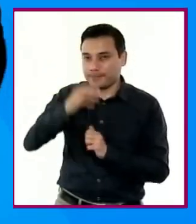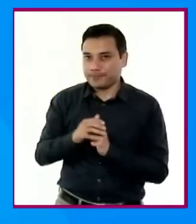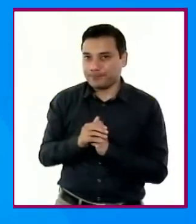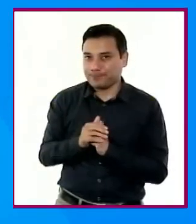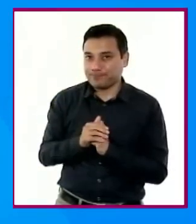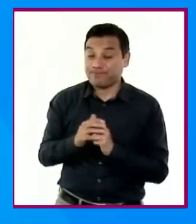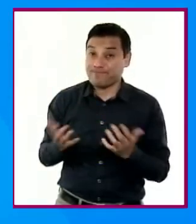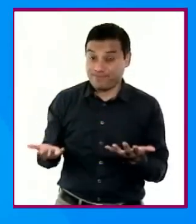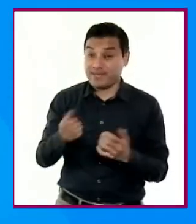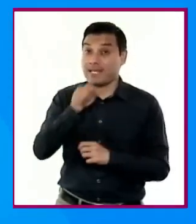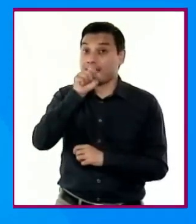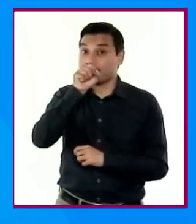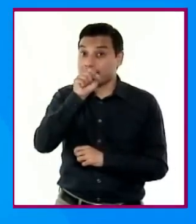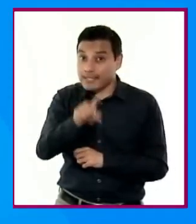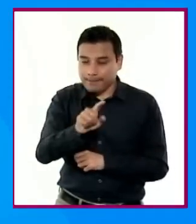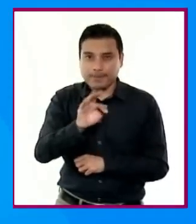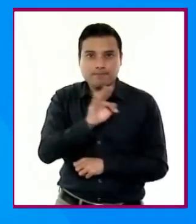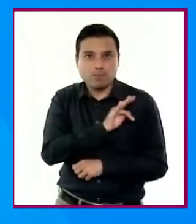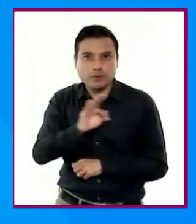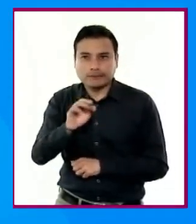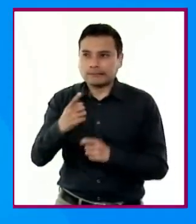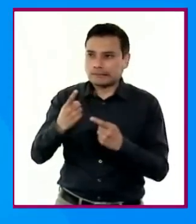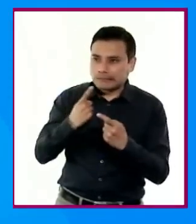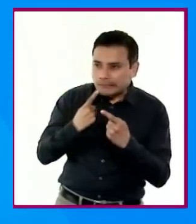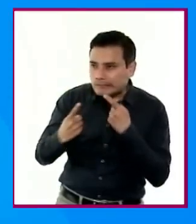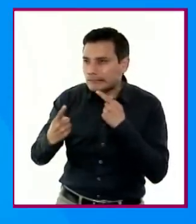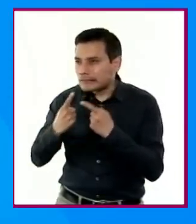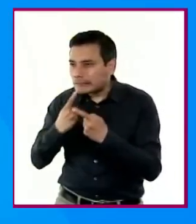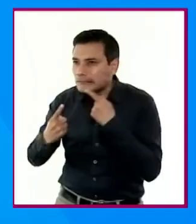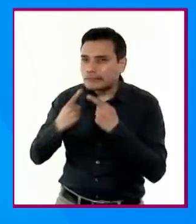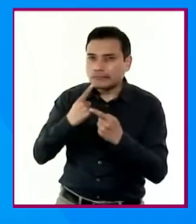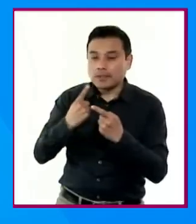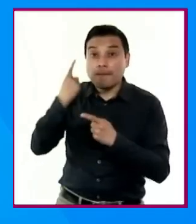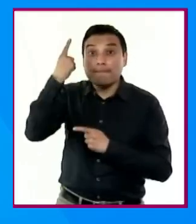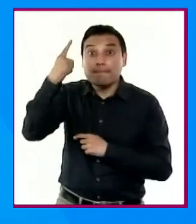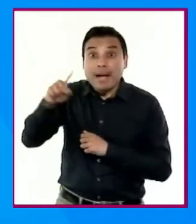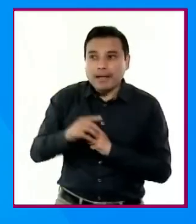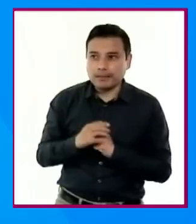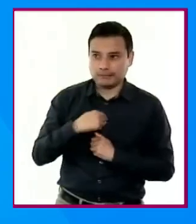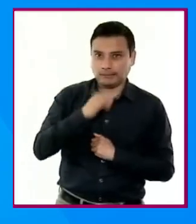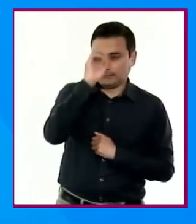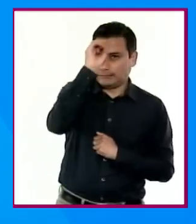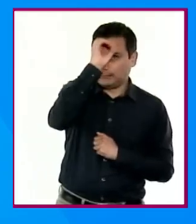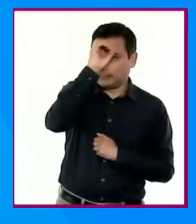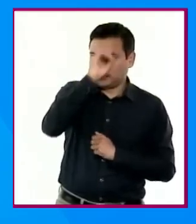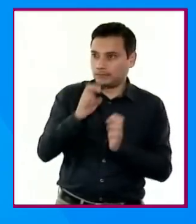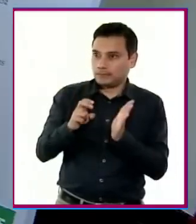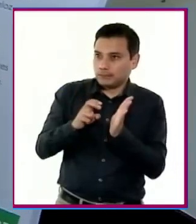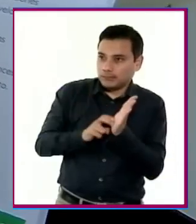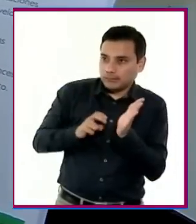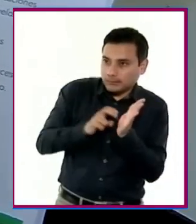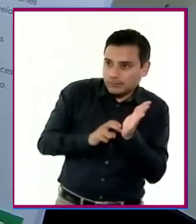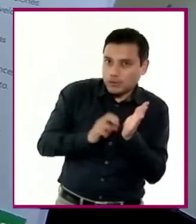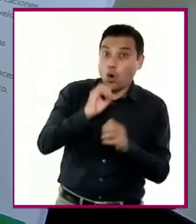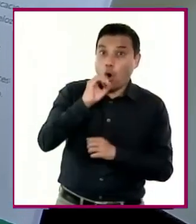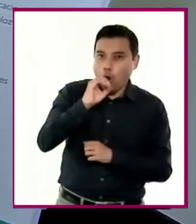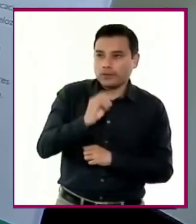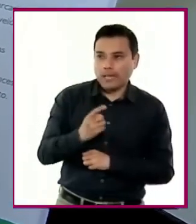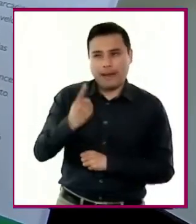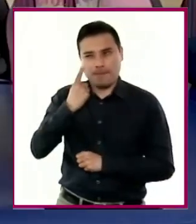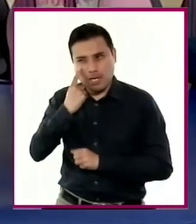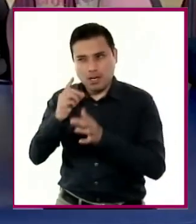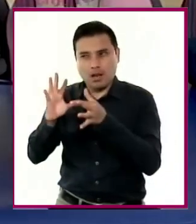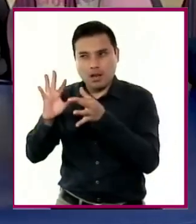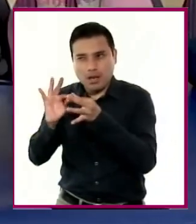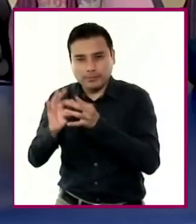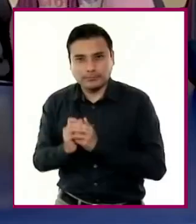y dialoguen para modificar o reafirmar sus ideas y modelos iniciales. Asimismo,